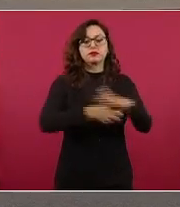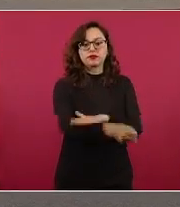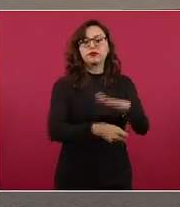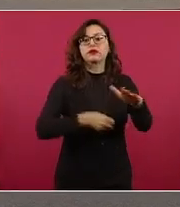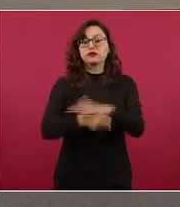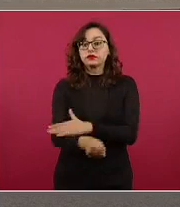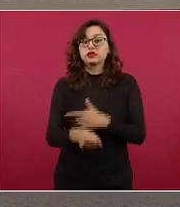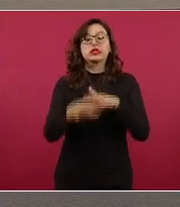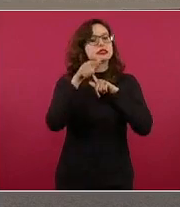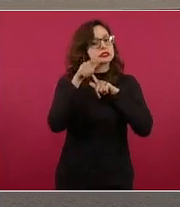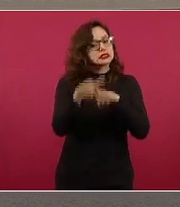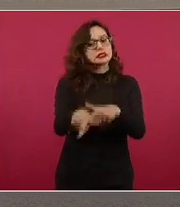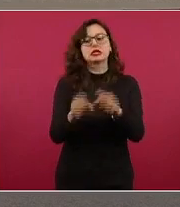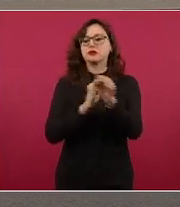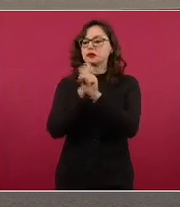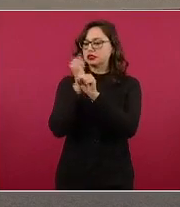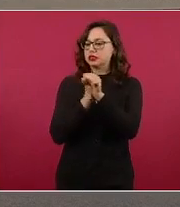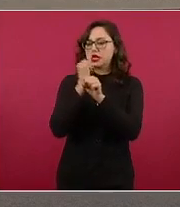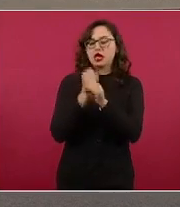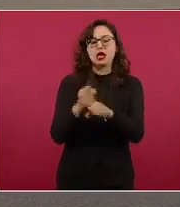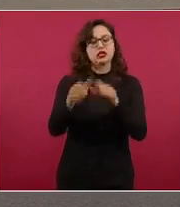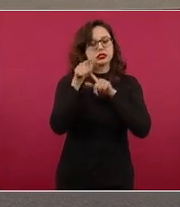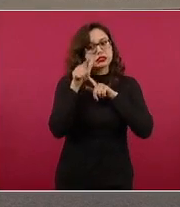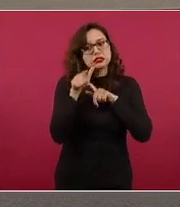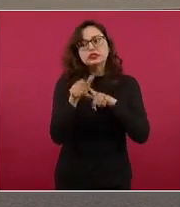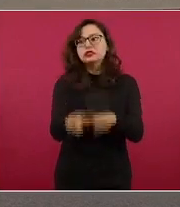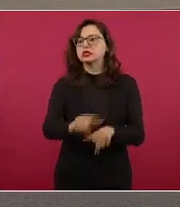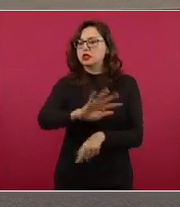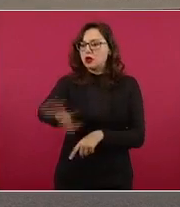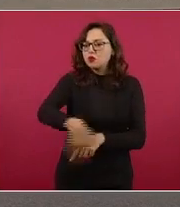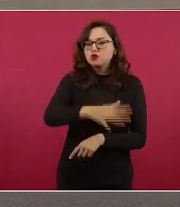abierta la investigación ¿sí?